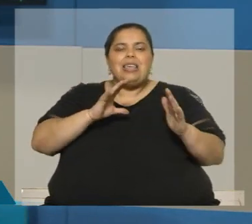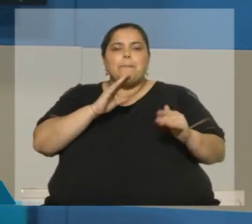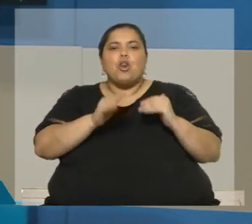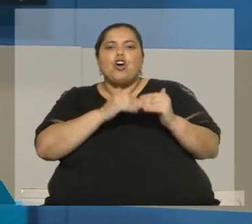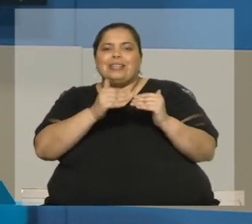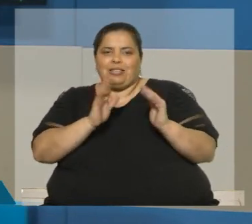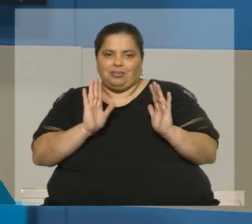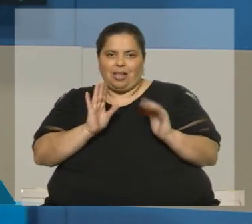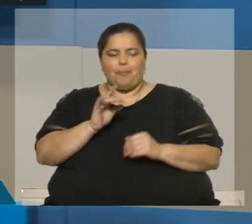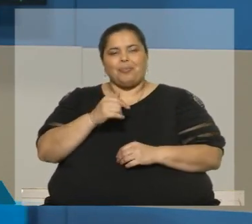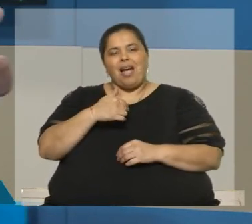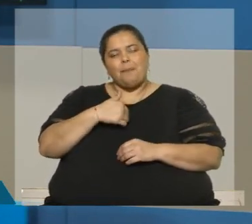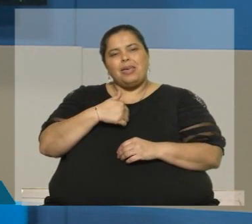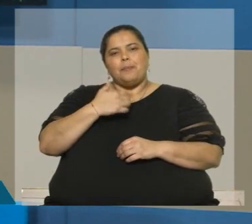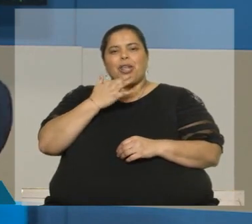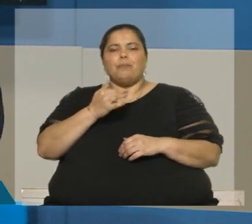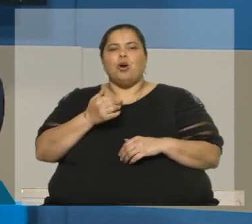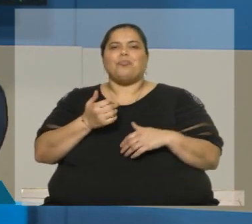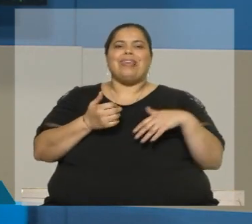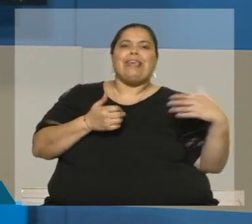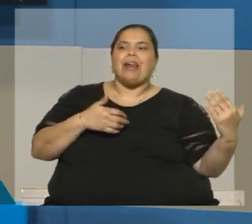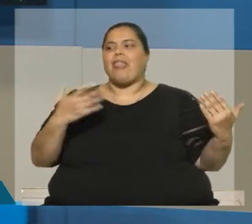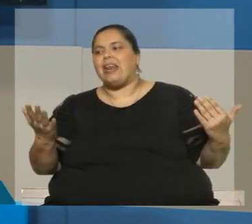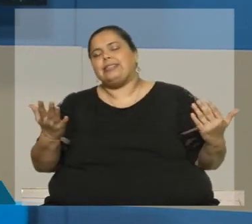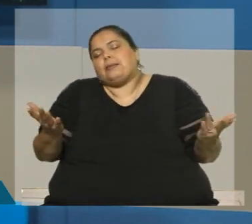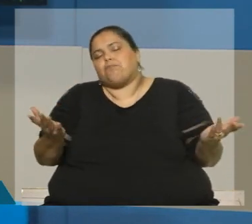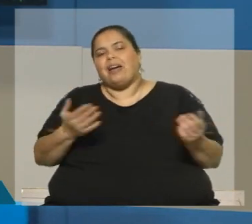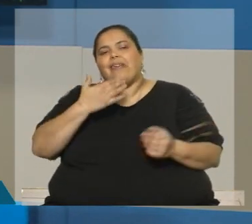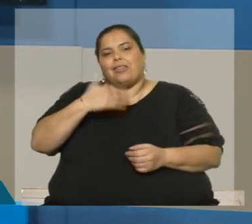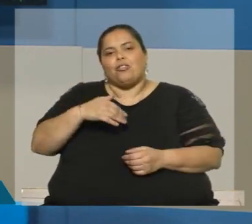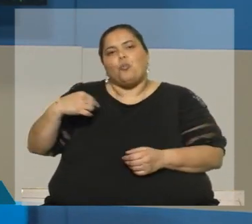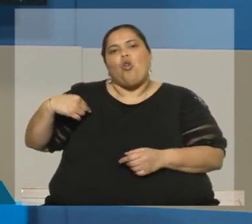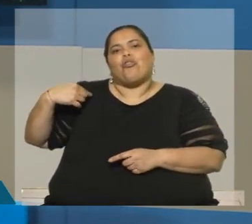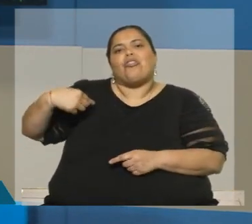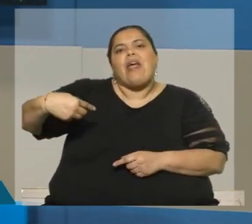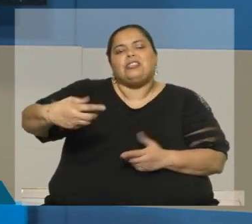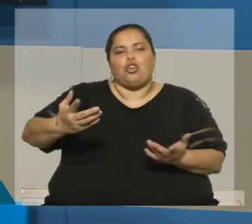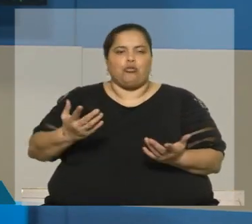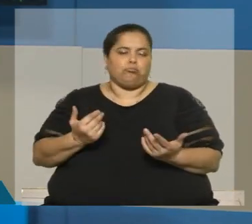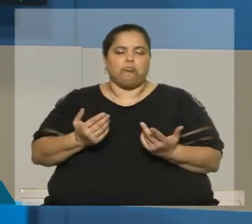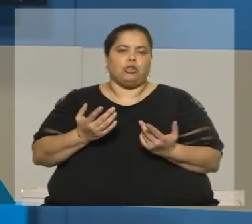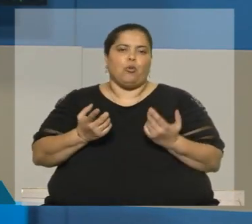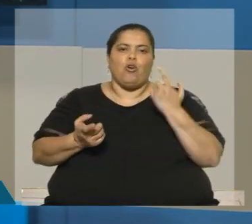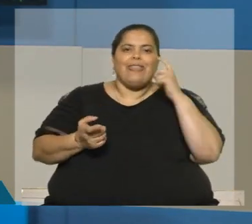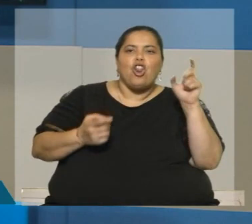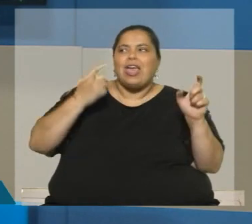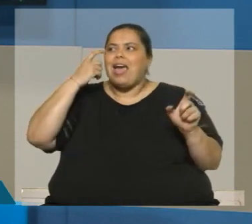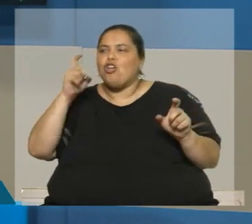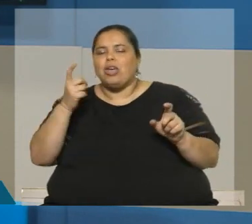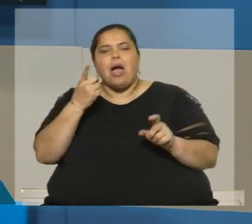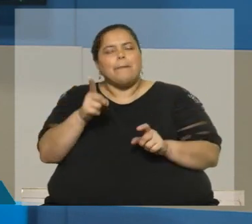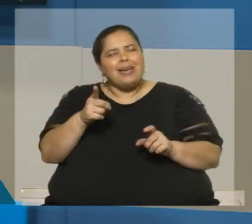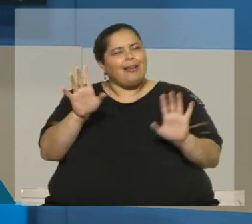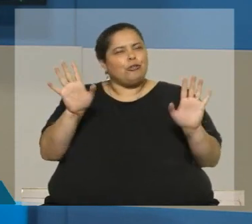generalmente, las dicotomías izquierda-derecha las entiendo en la tradición de situarnos ideológicamente. Pero yo creo,